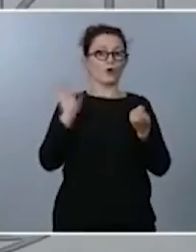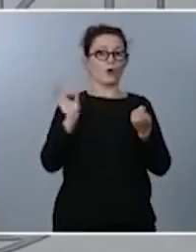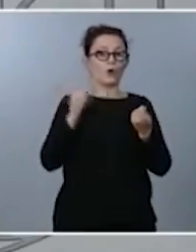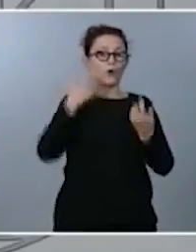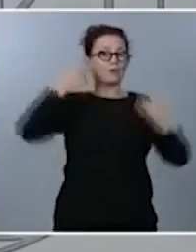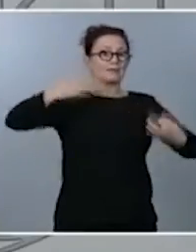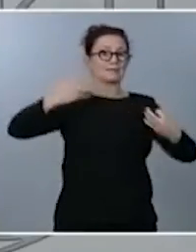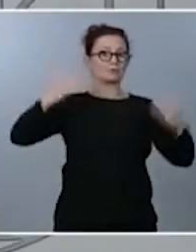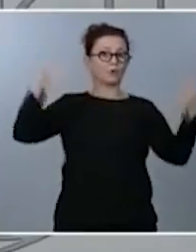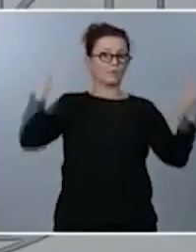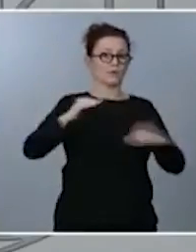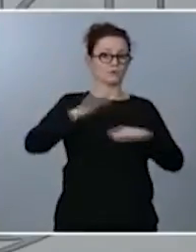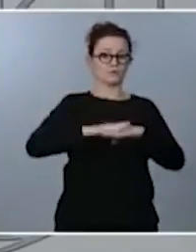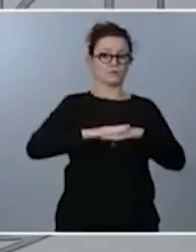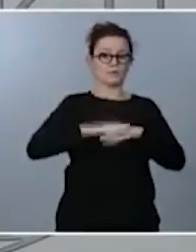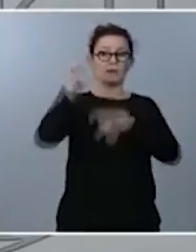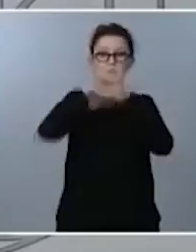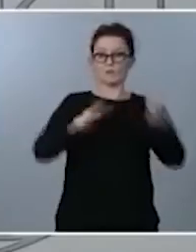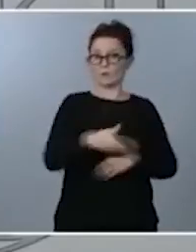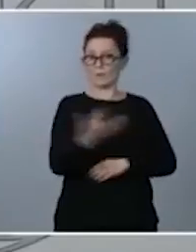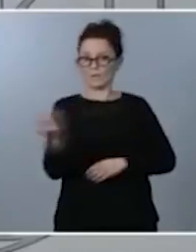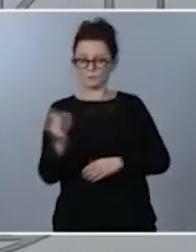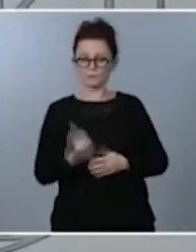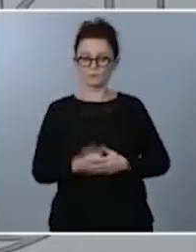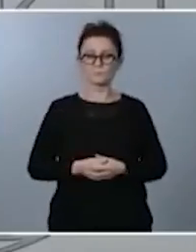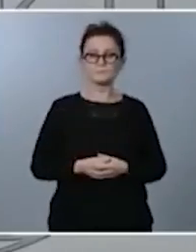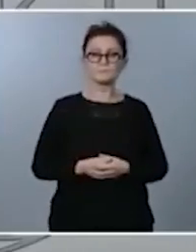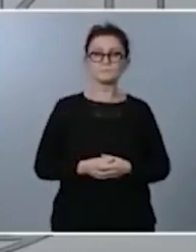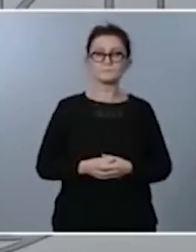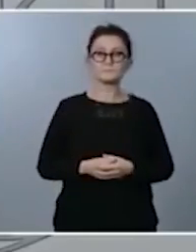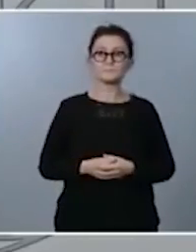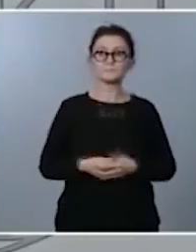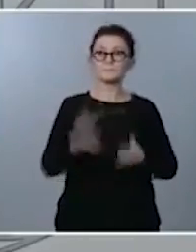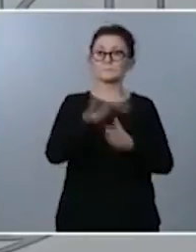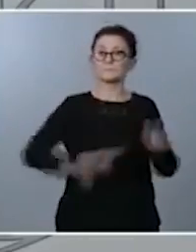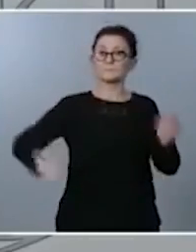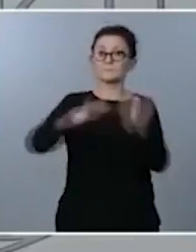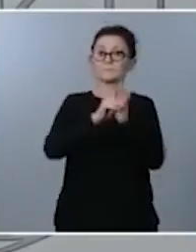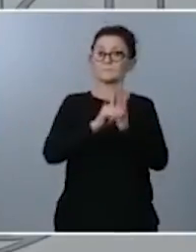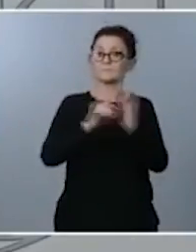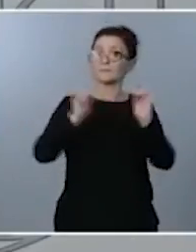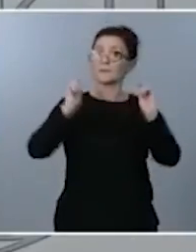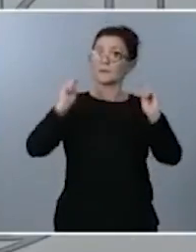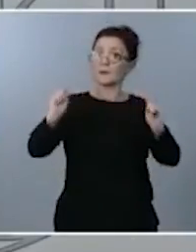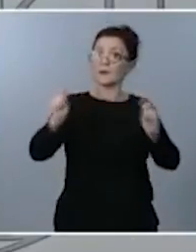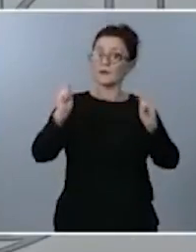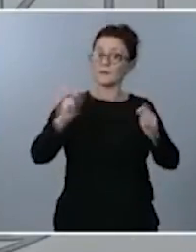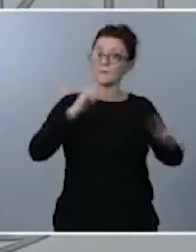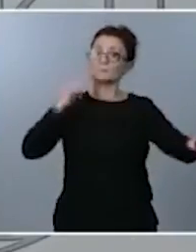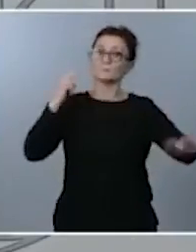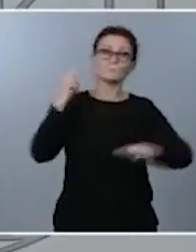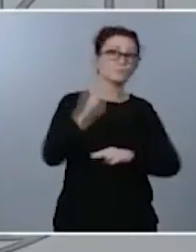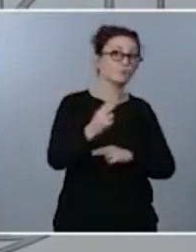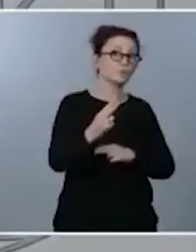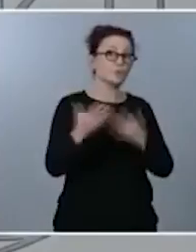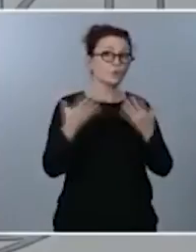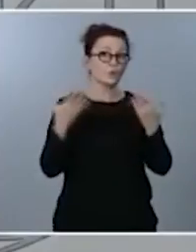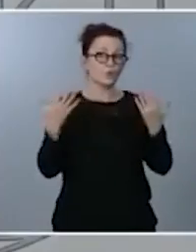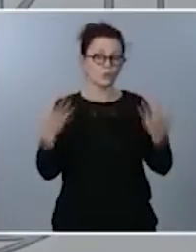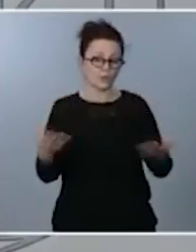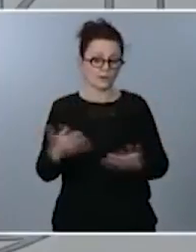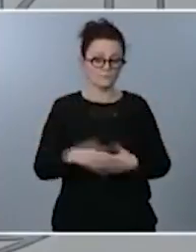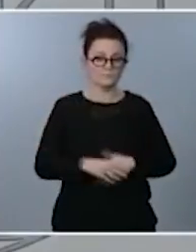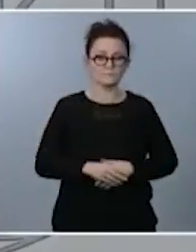el conjunto de los ciudadanos por tanto el decreto de alarma a lo que viene a dar respuesta es a la posibilidad